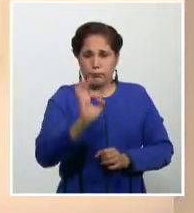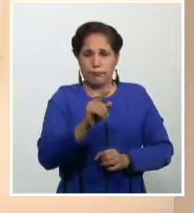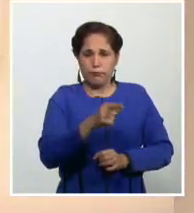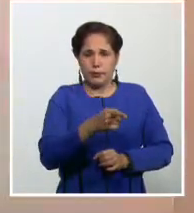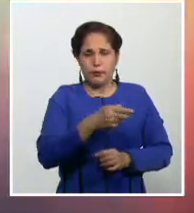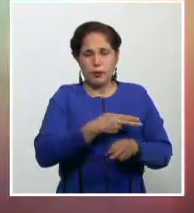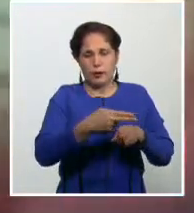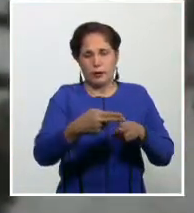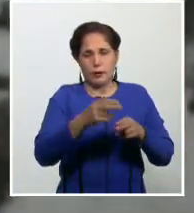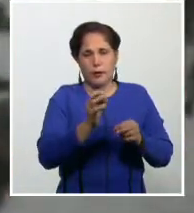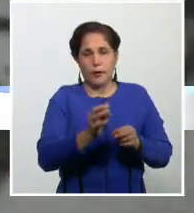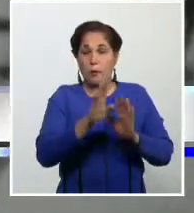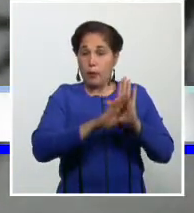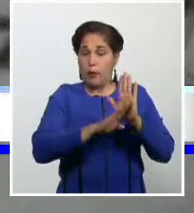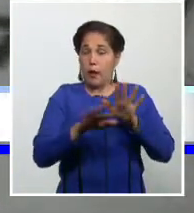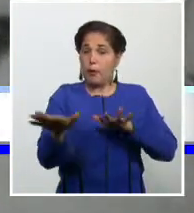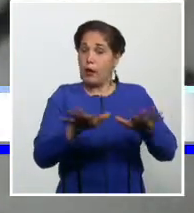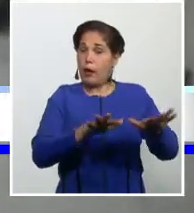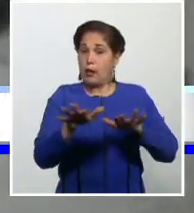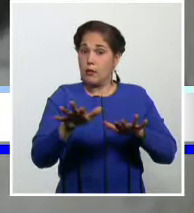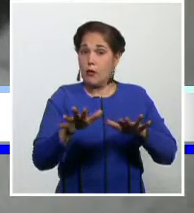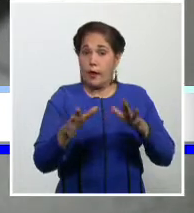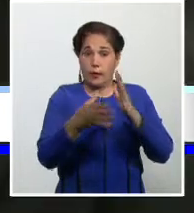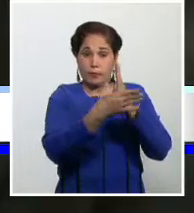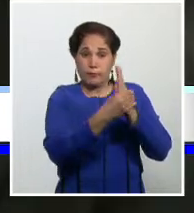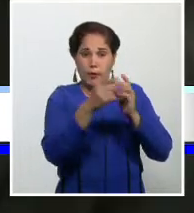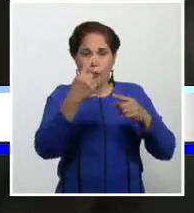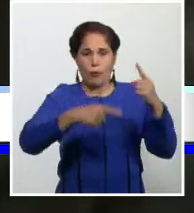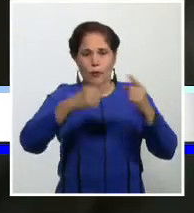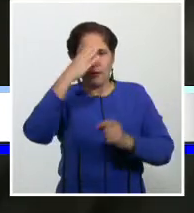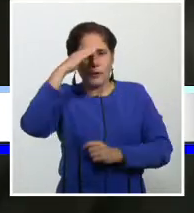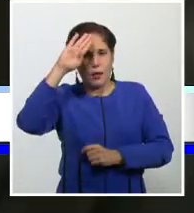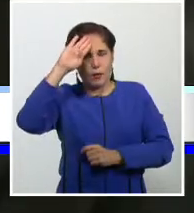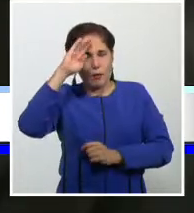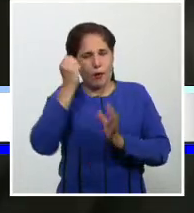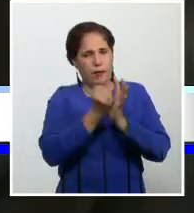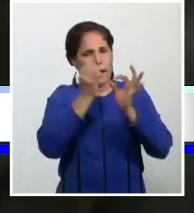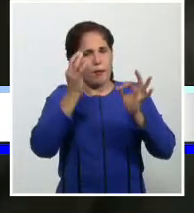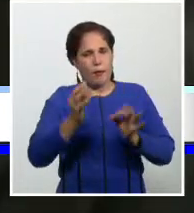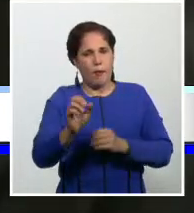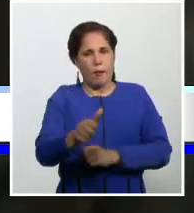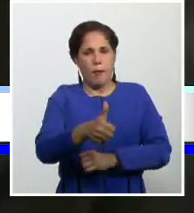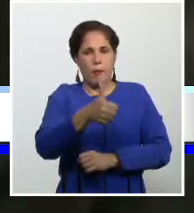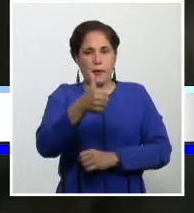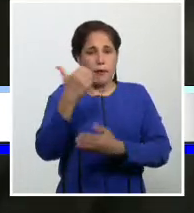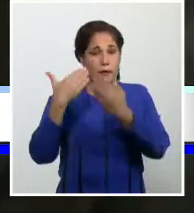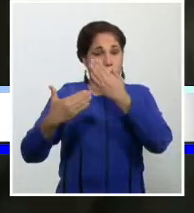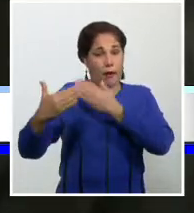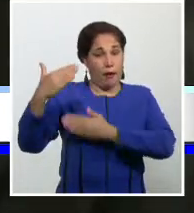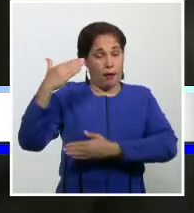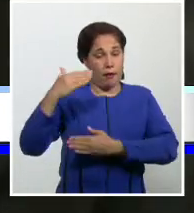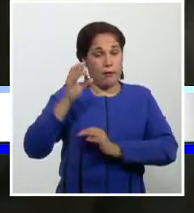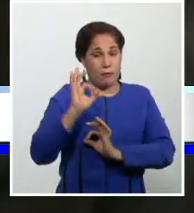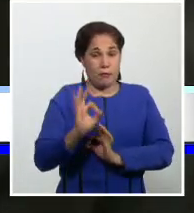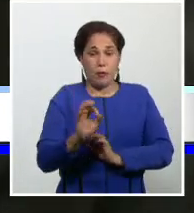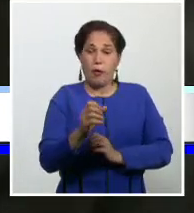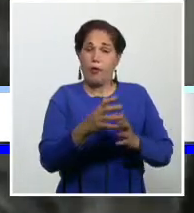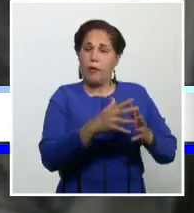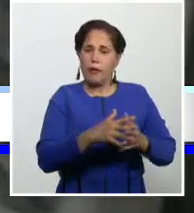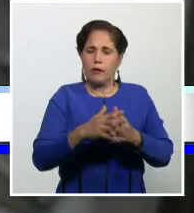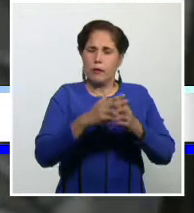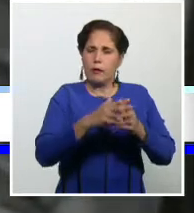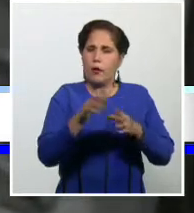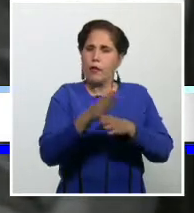El programa de acciones encubiertas contra Cuba, aprobado por el presidente Eisenhower, establecía